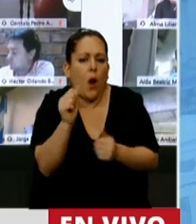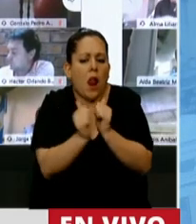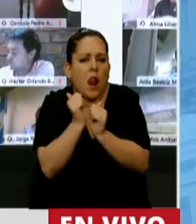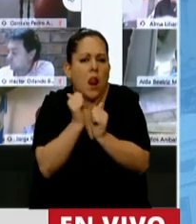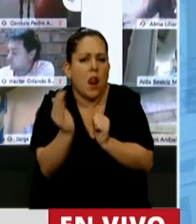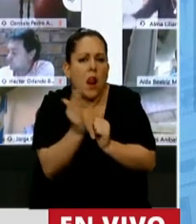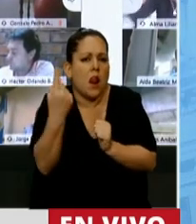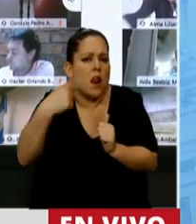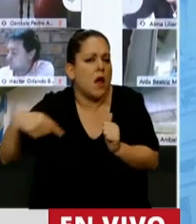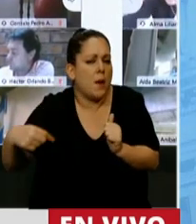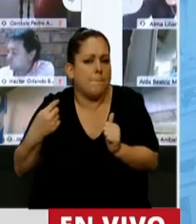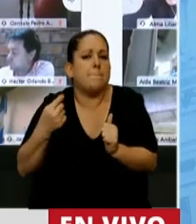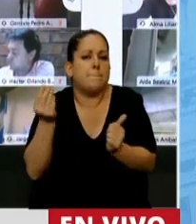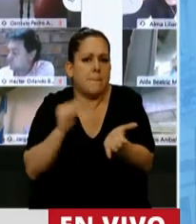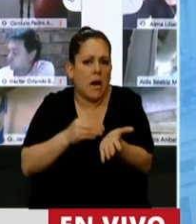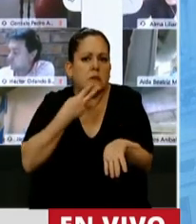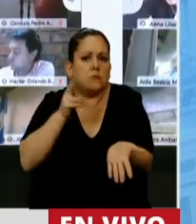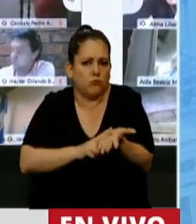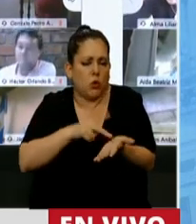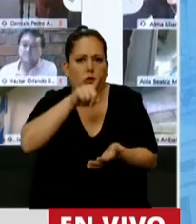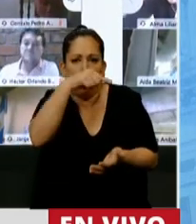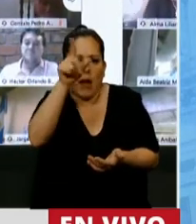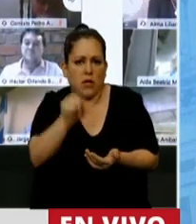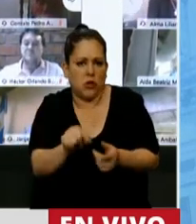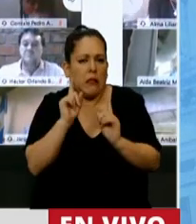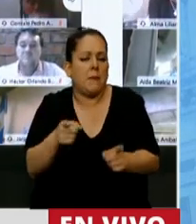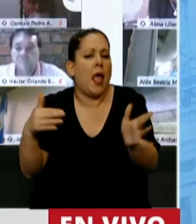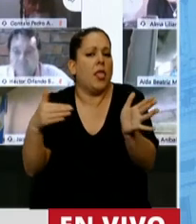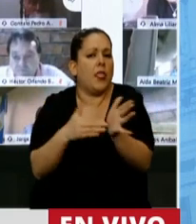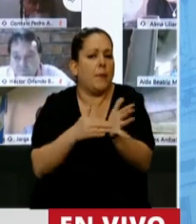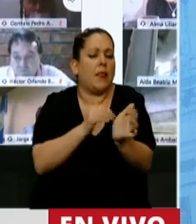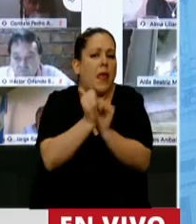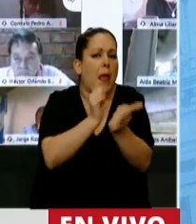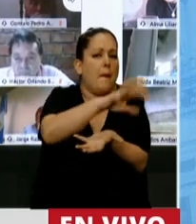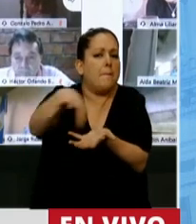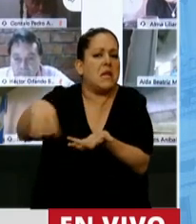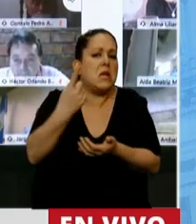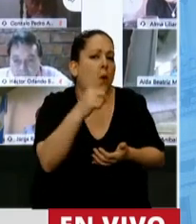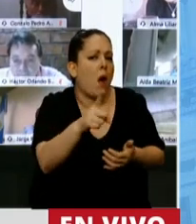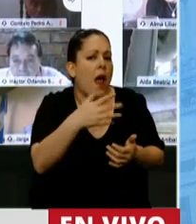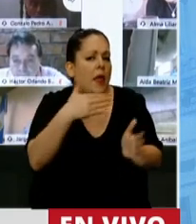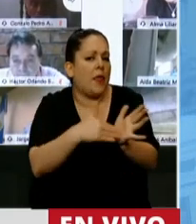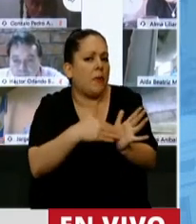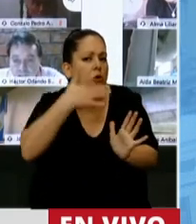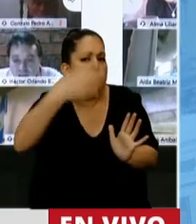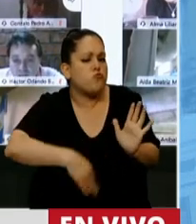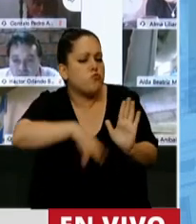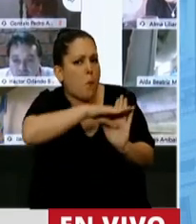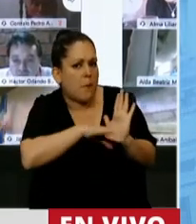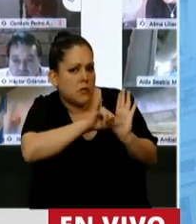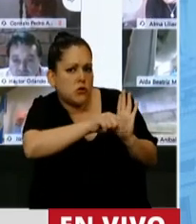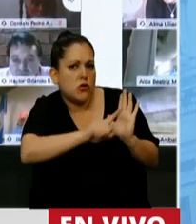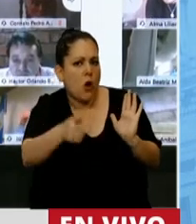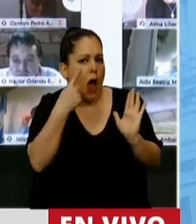impuestos nacionales, dentro de esta actividad qué empresa, según los requisitos que cumplan o no, y dentro de ellos, a su vez,